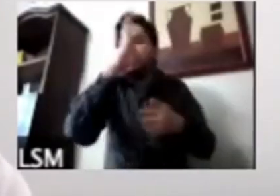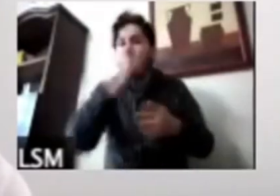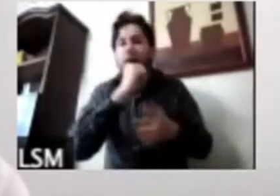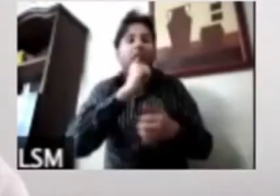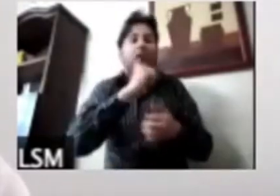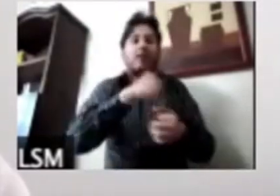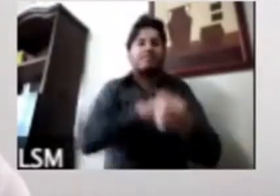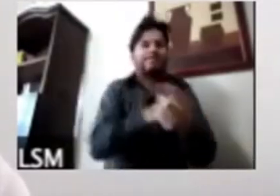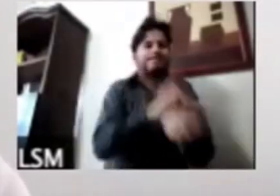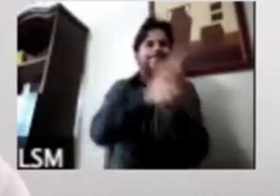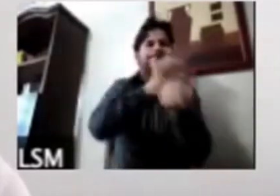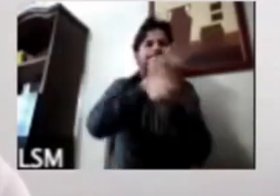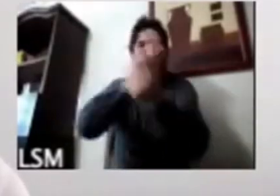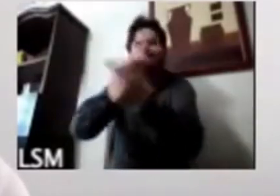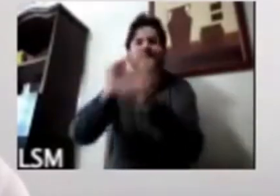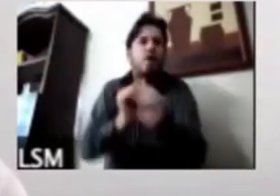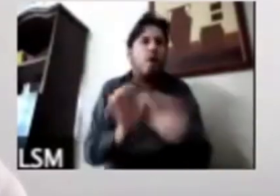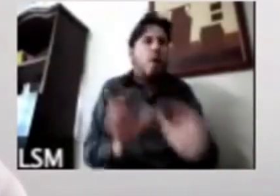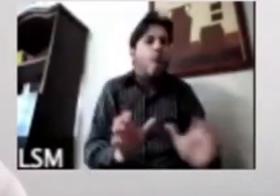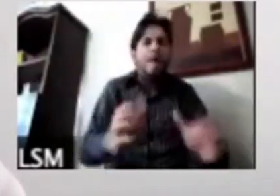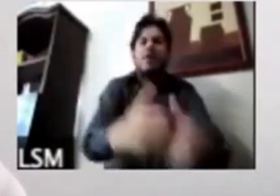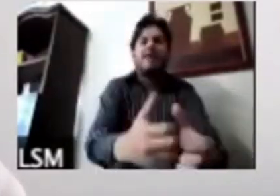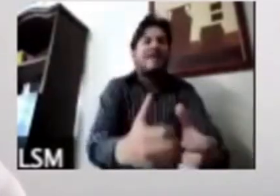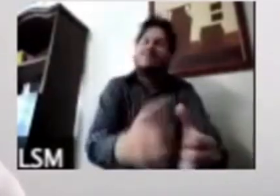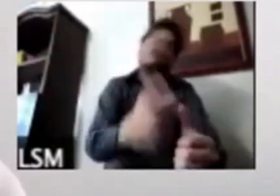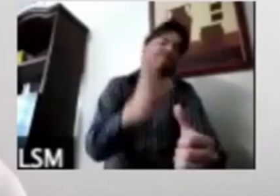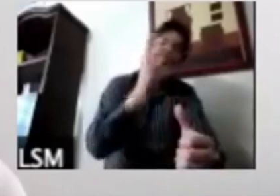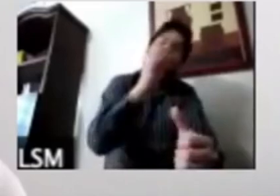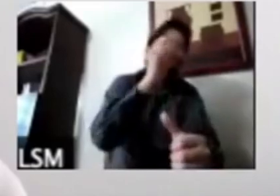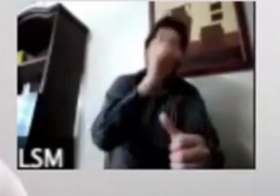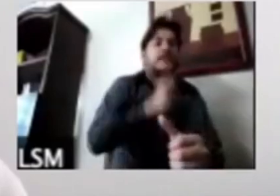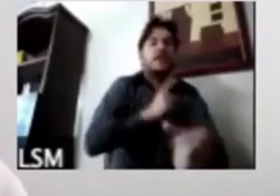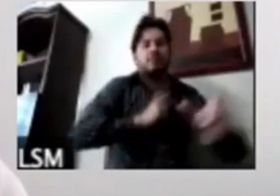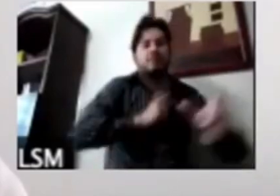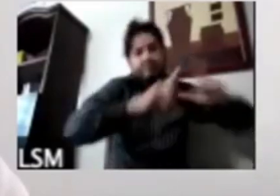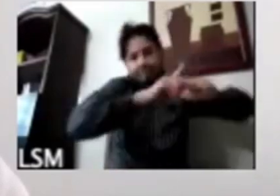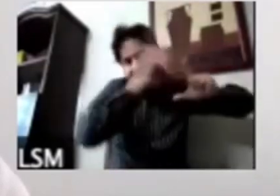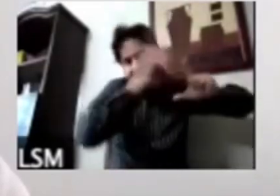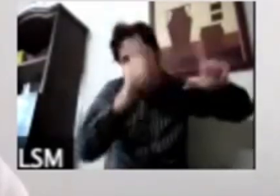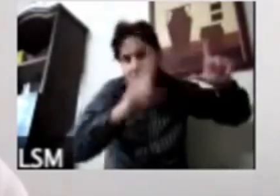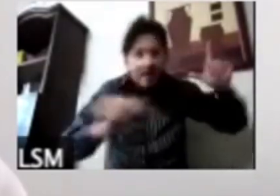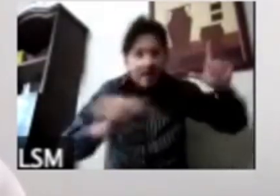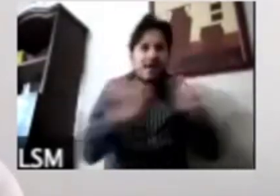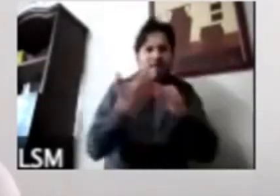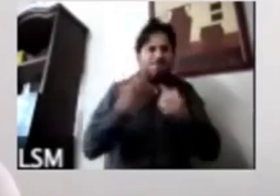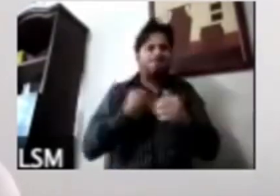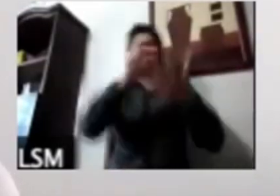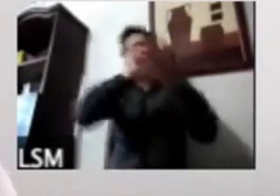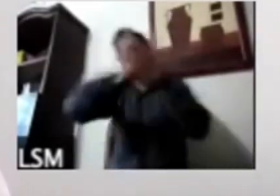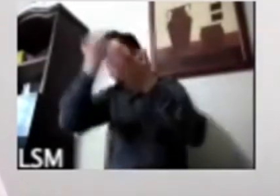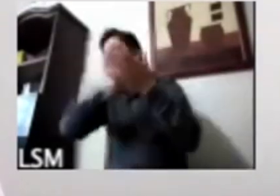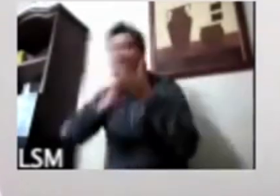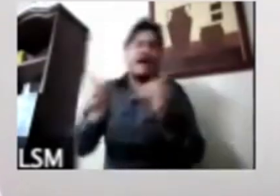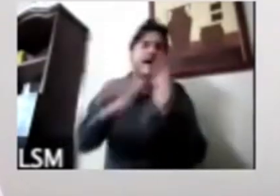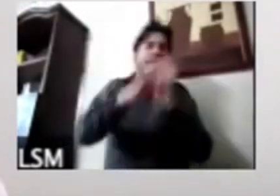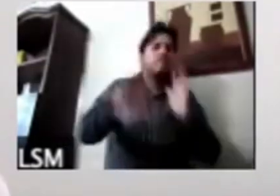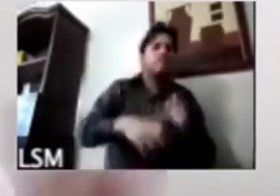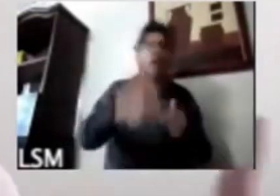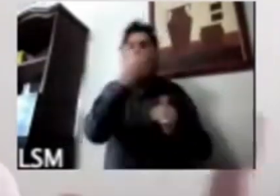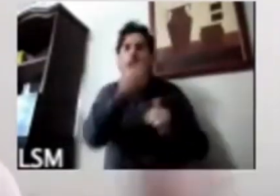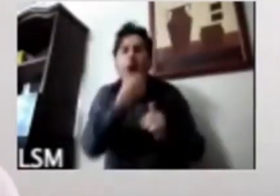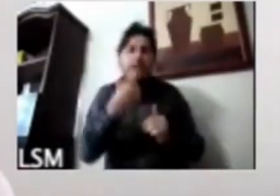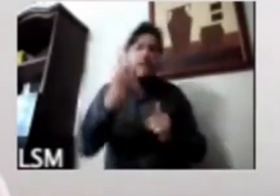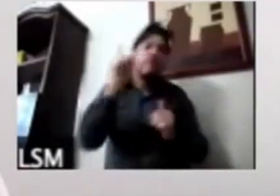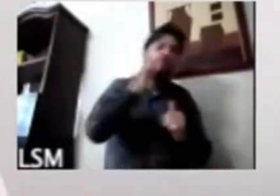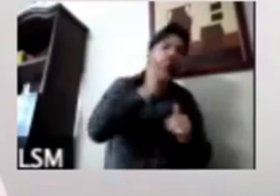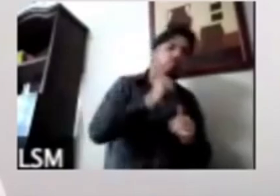a comunidades es una encuesta nacional podemos hacer algunos desgloses por por género y por edad pero incluso ahí